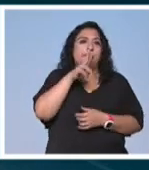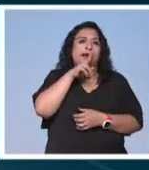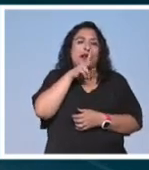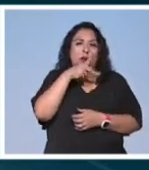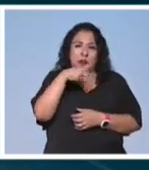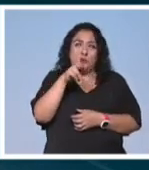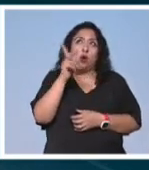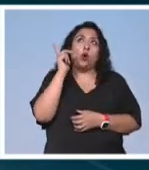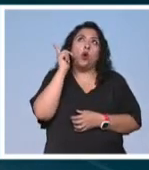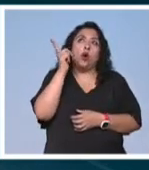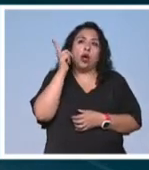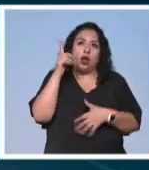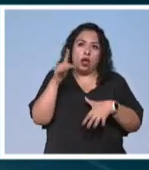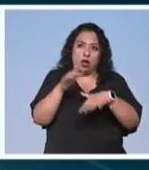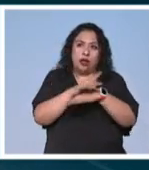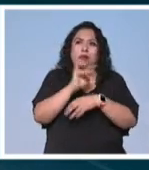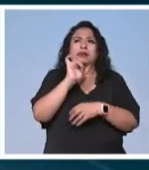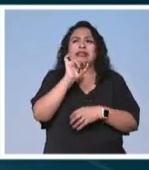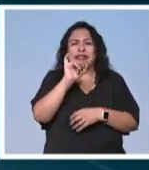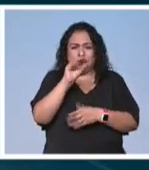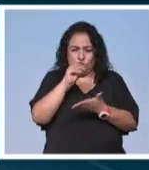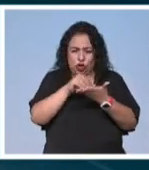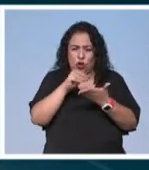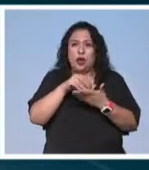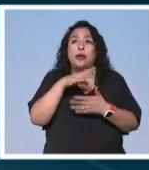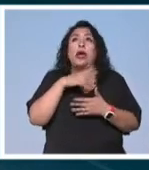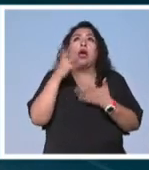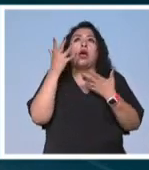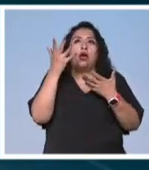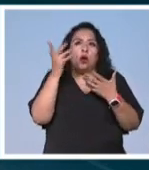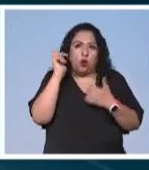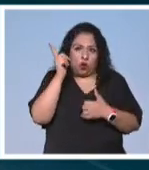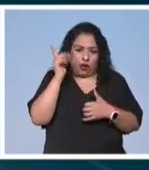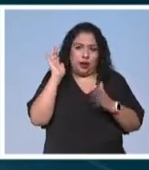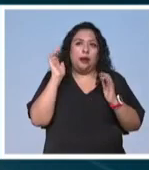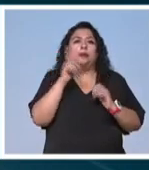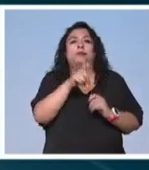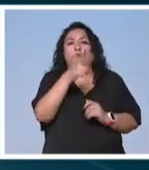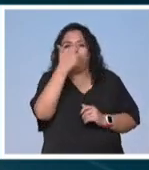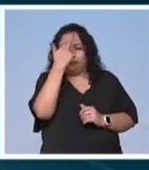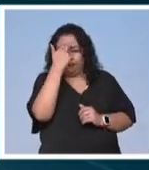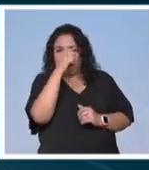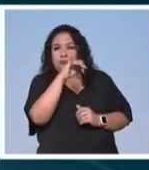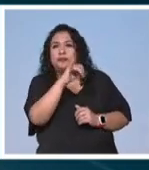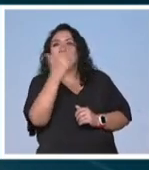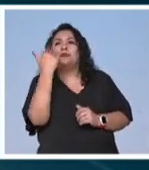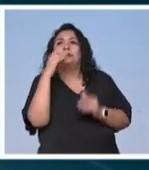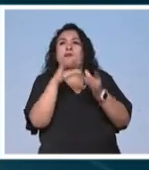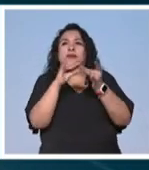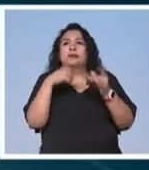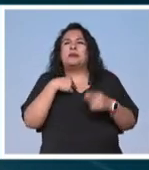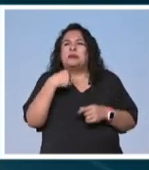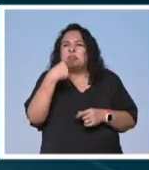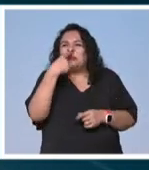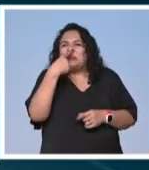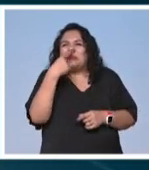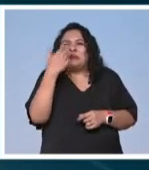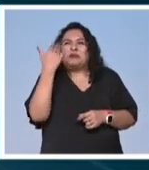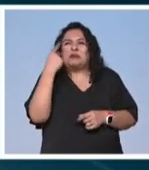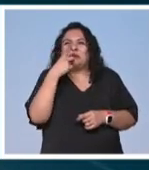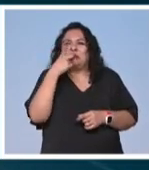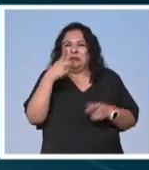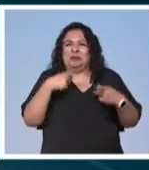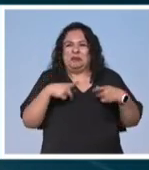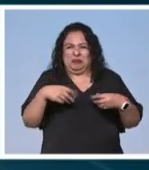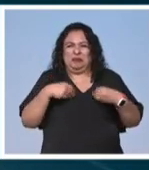pero hay esperanza Rodrigo si todavía hay esperanza Rafa y bueno como bien decías retomando un poco esa descripción del olor que decían las